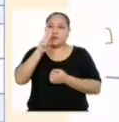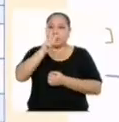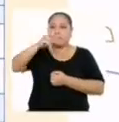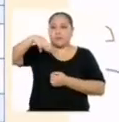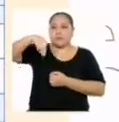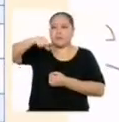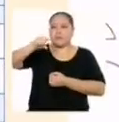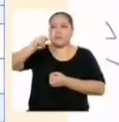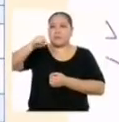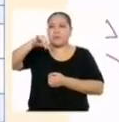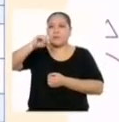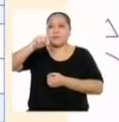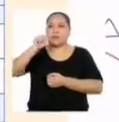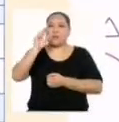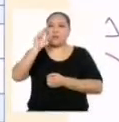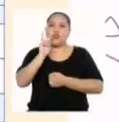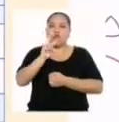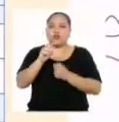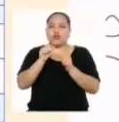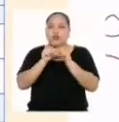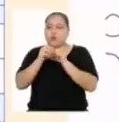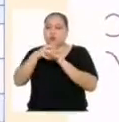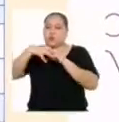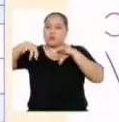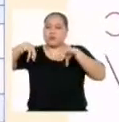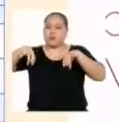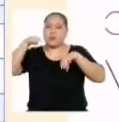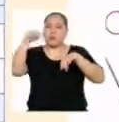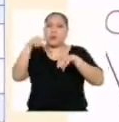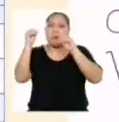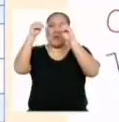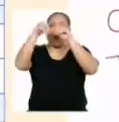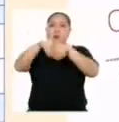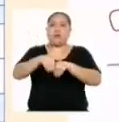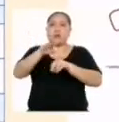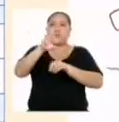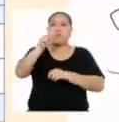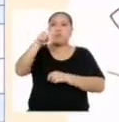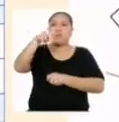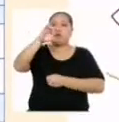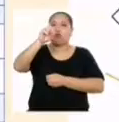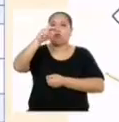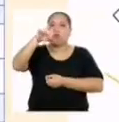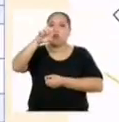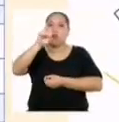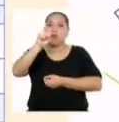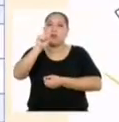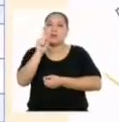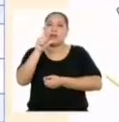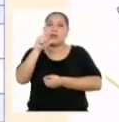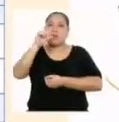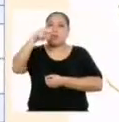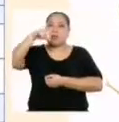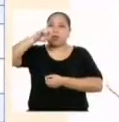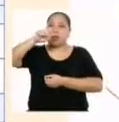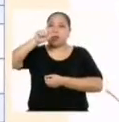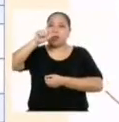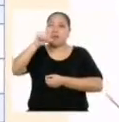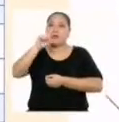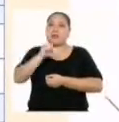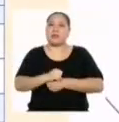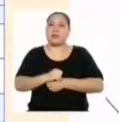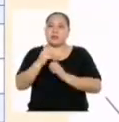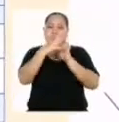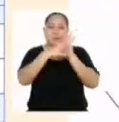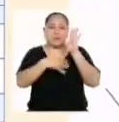magnitudes. Y transformamos esas relaciones en funciones lineales. Expresamos con representaciones gráficas, tabulares